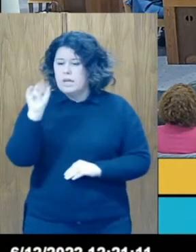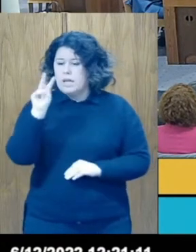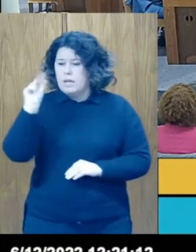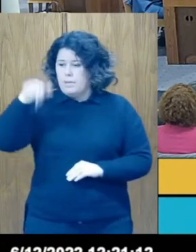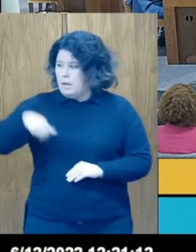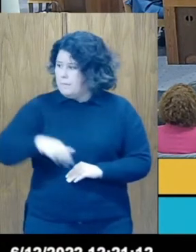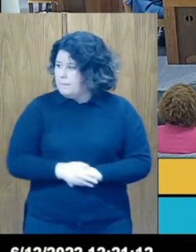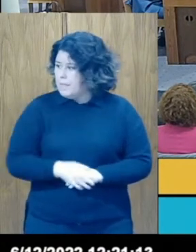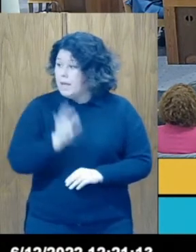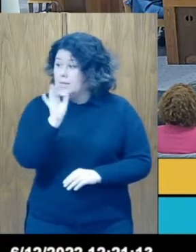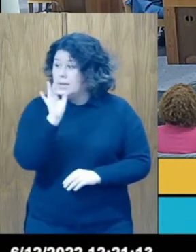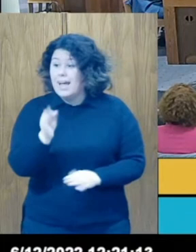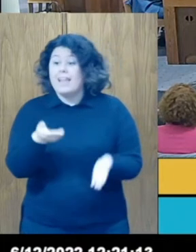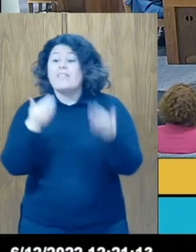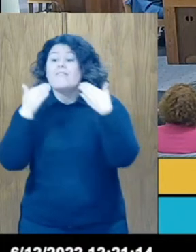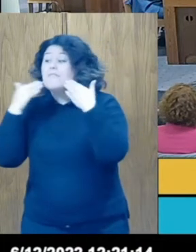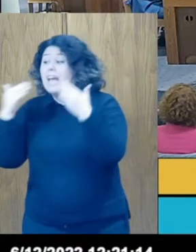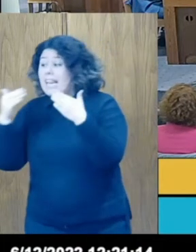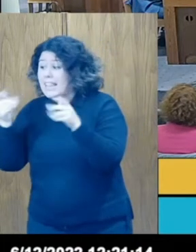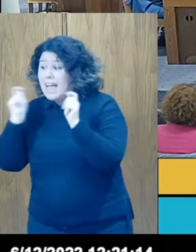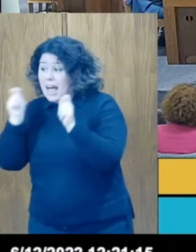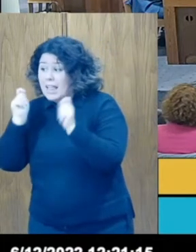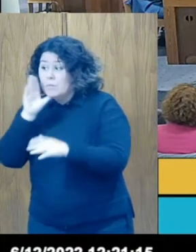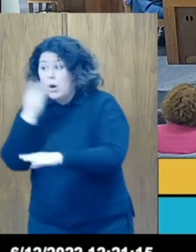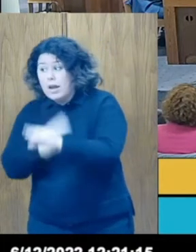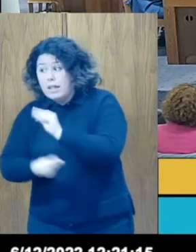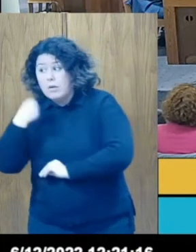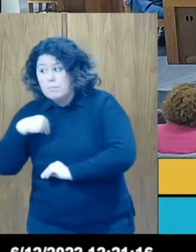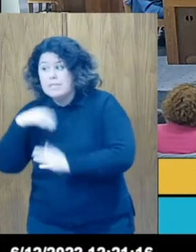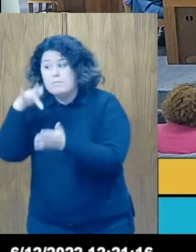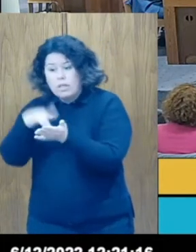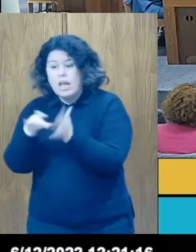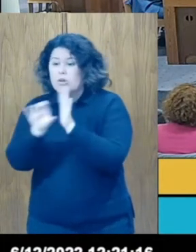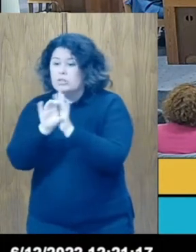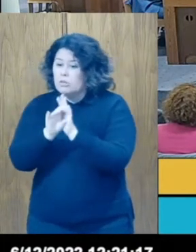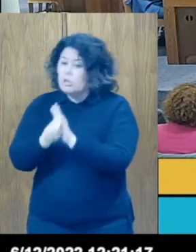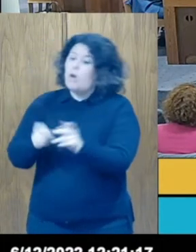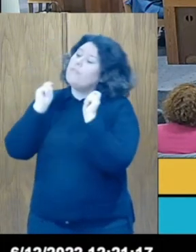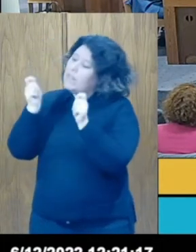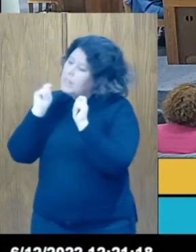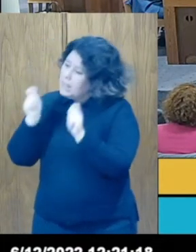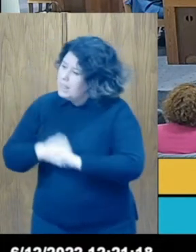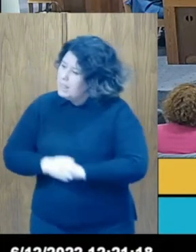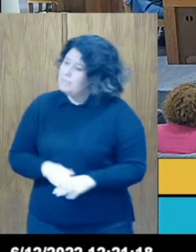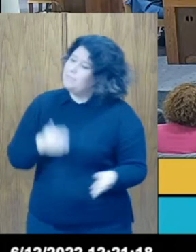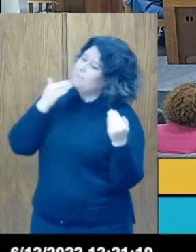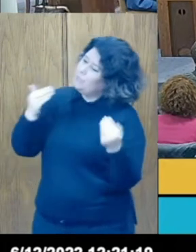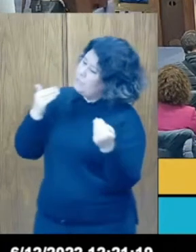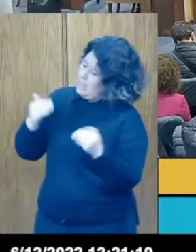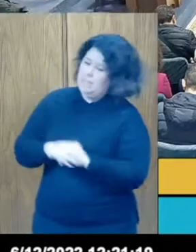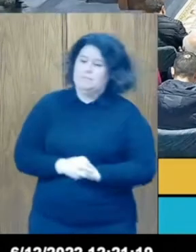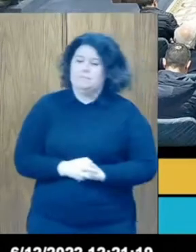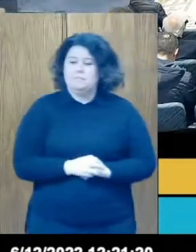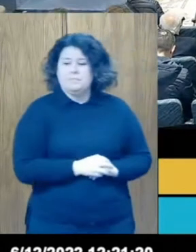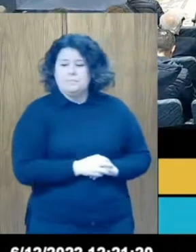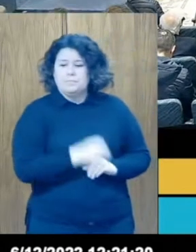al que felicitamos porque nació el mismo día que la Constitución. Felicidades. Muchas gracias. Buenos